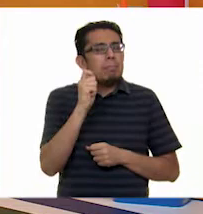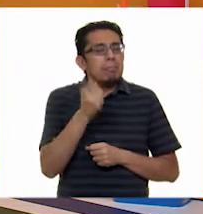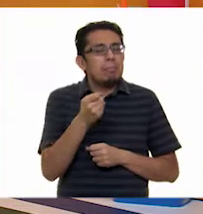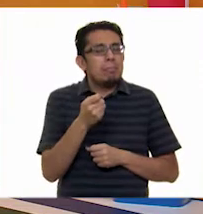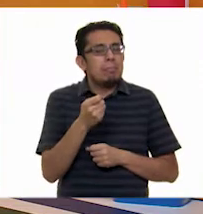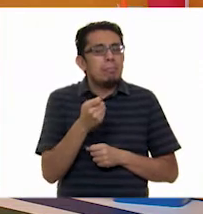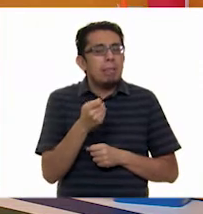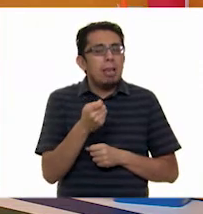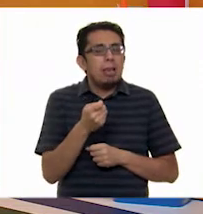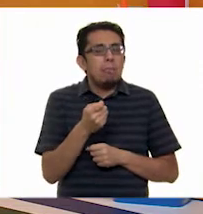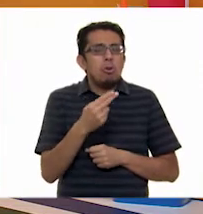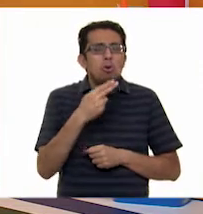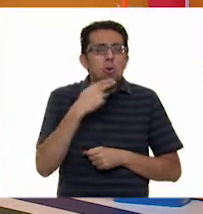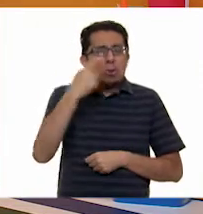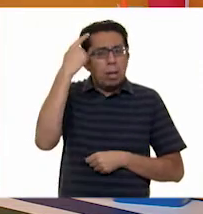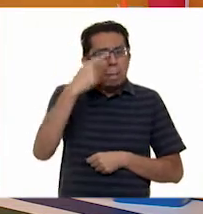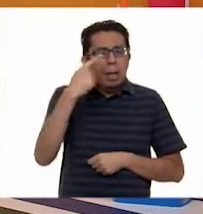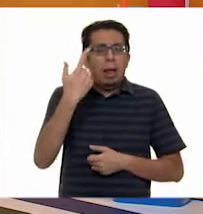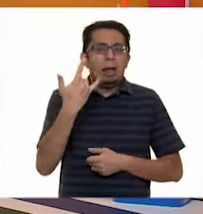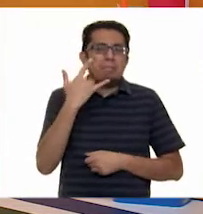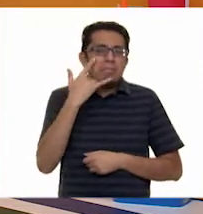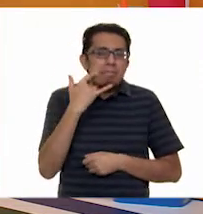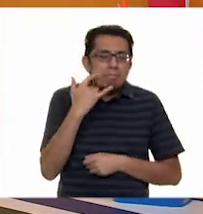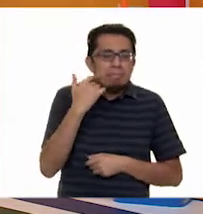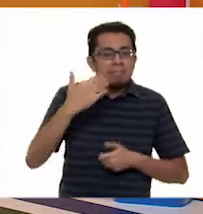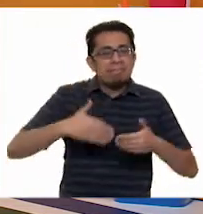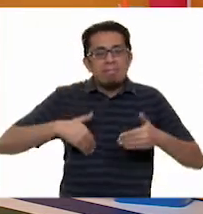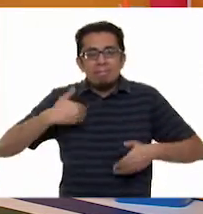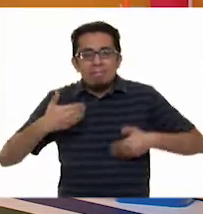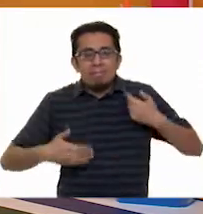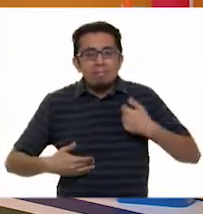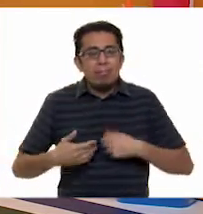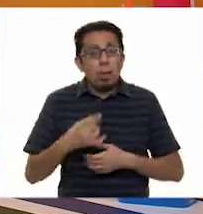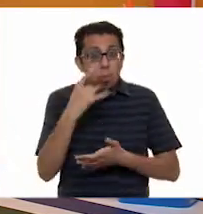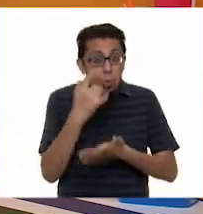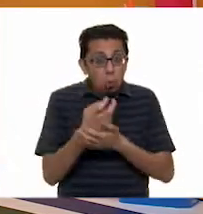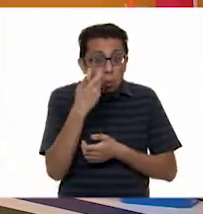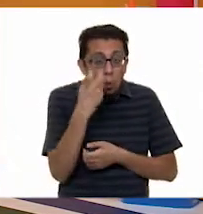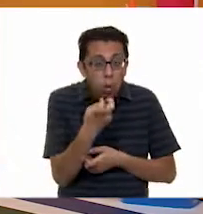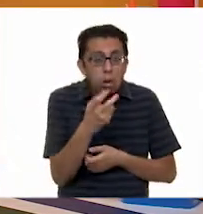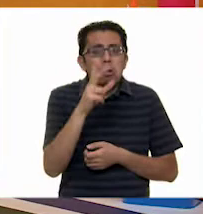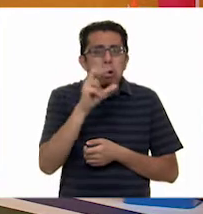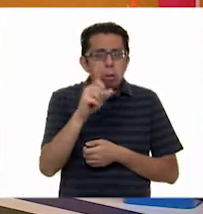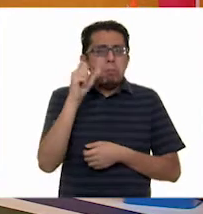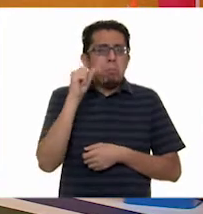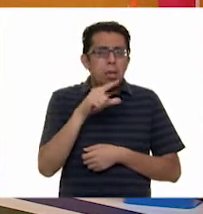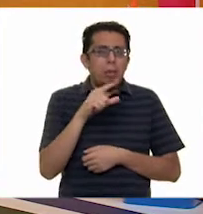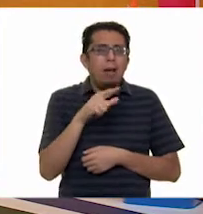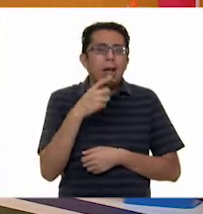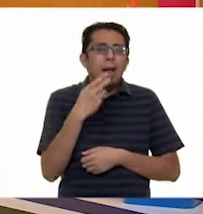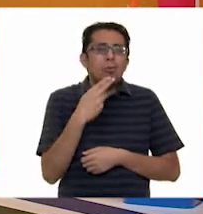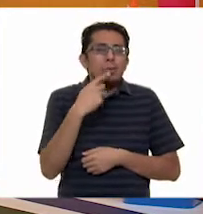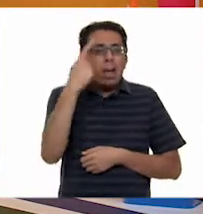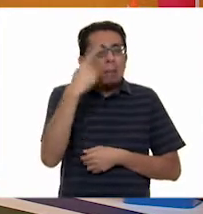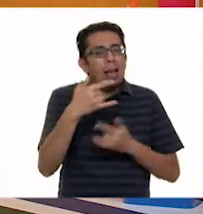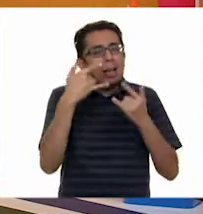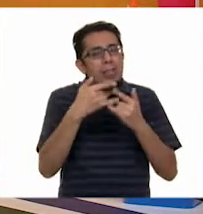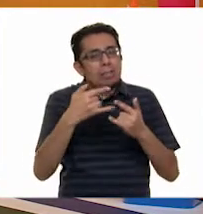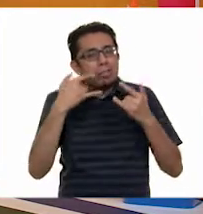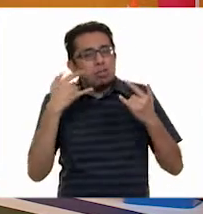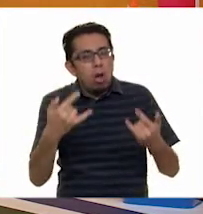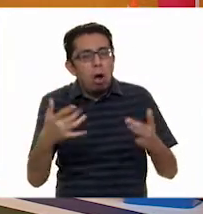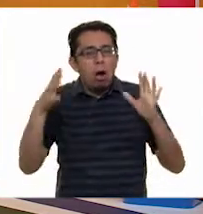que sirven para entretener, pero no solamente para entretener, sino que también cuentan historias, relatos.